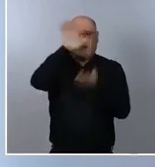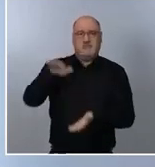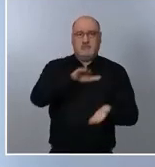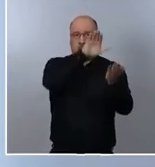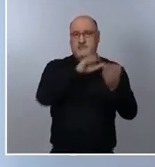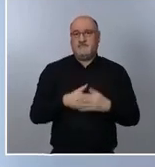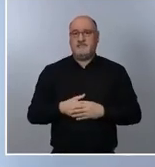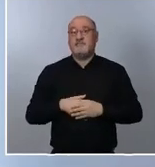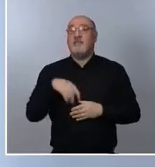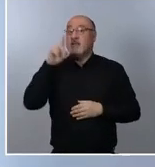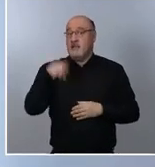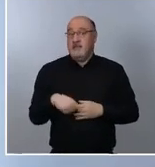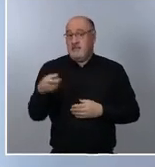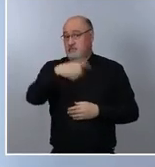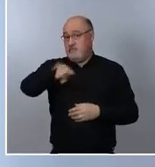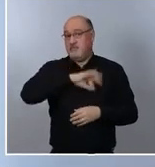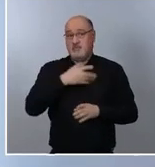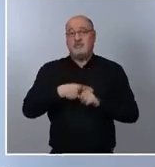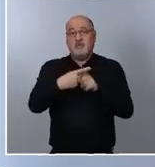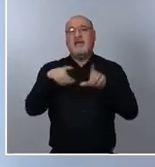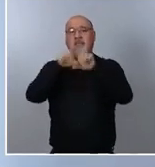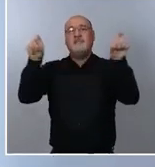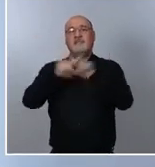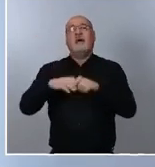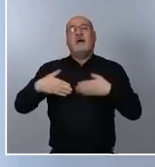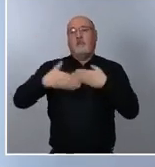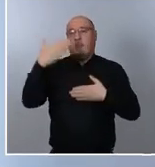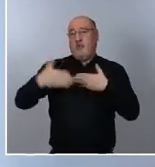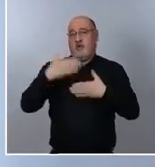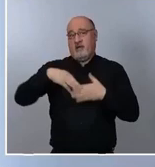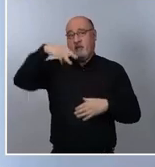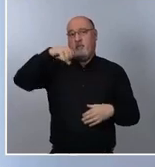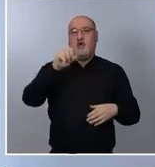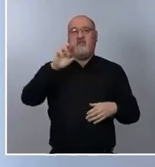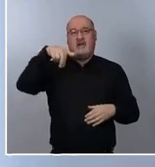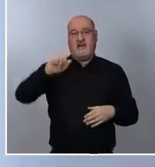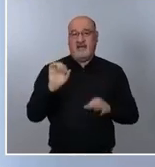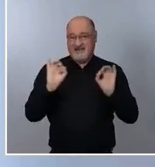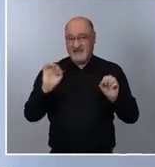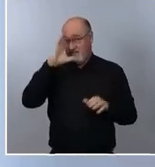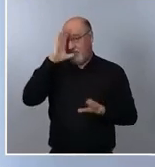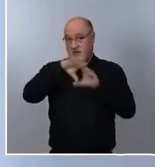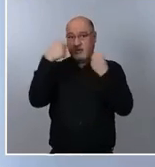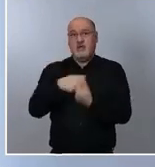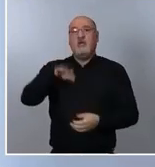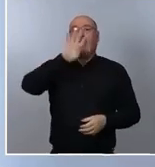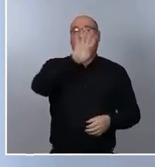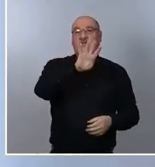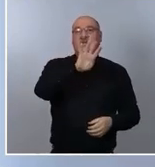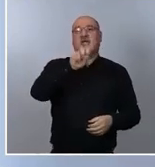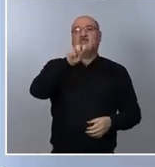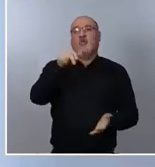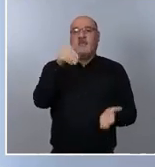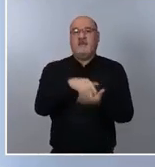Quiero compartir que Moderna, la entrega prevista para el mes de febrero, es de 412.000 dosis. A estas,